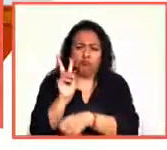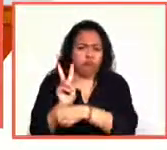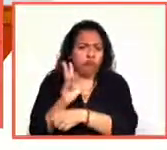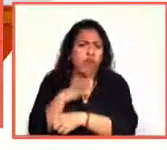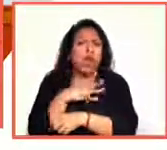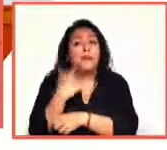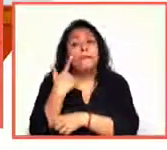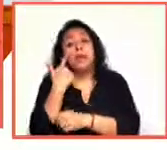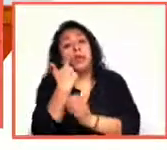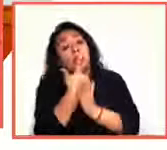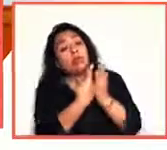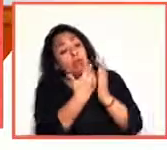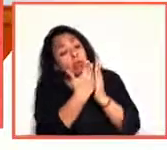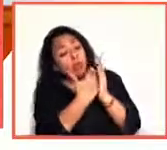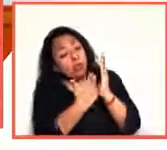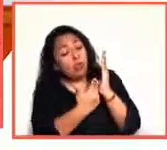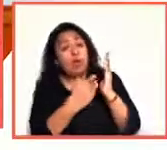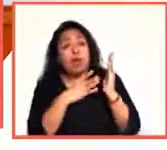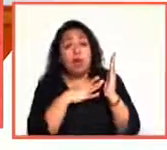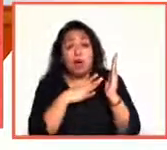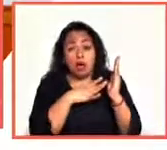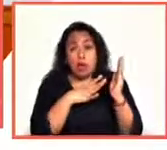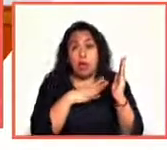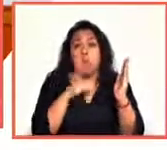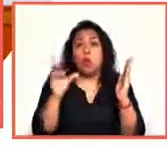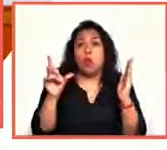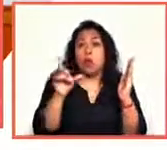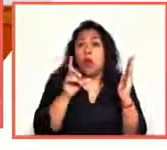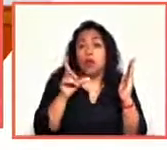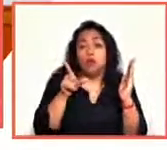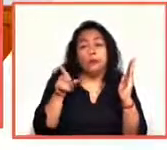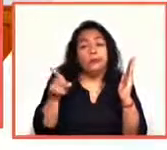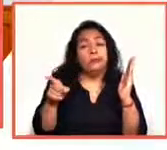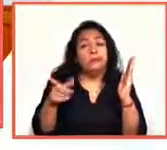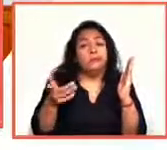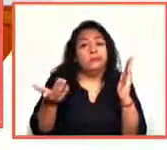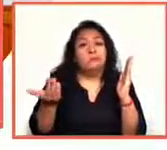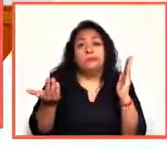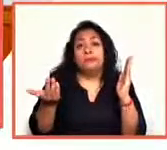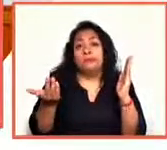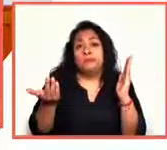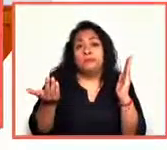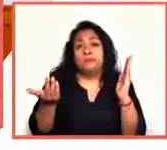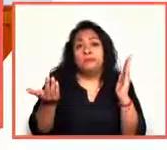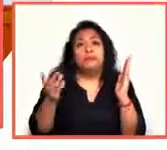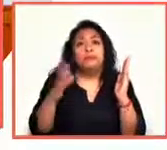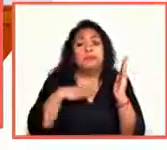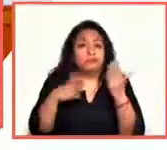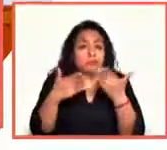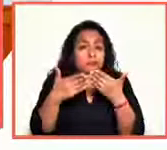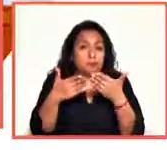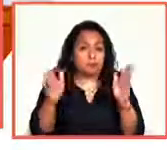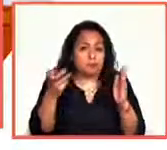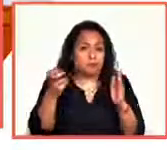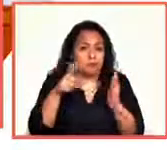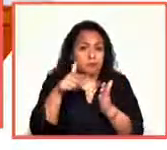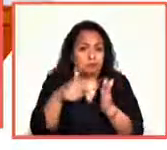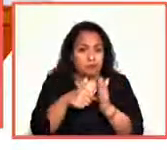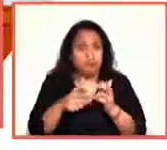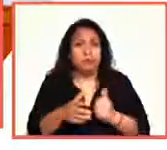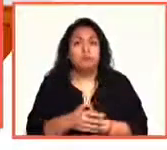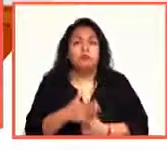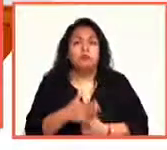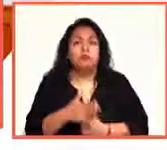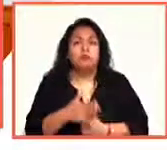inventarios que tenemos en el momento en que se abra este espacio. Yo